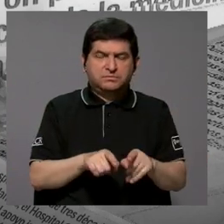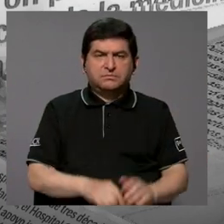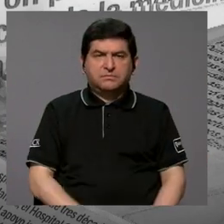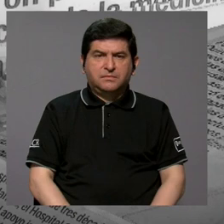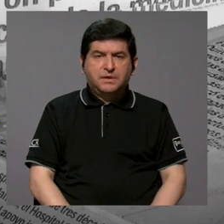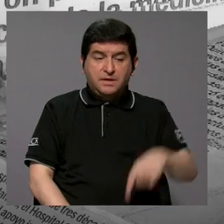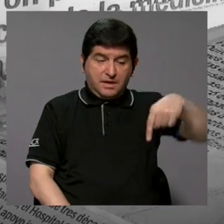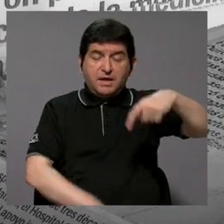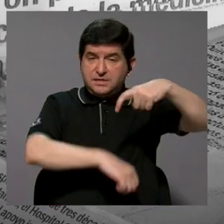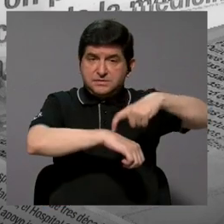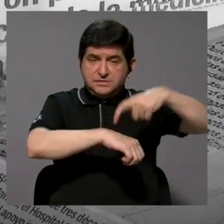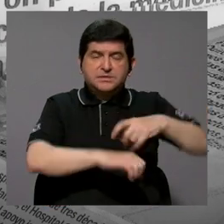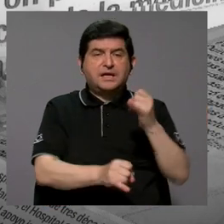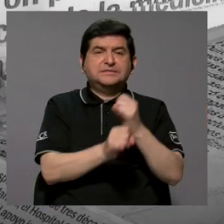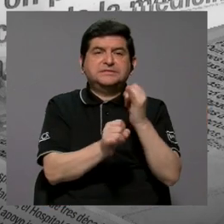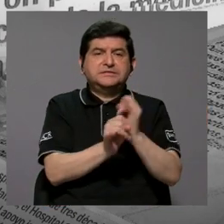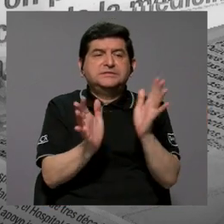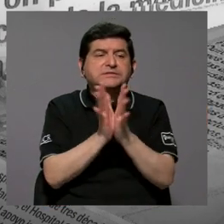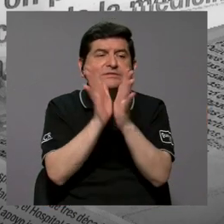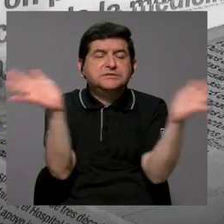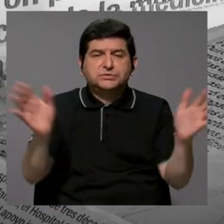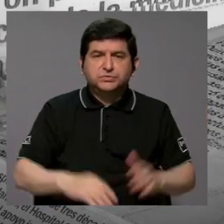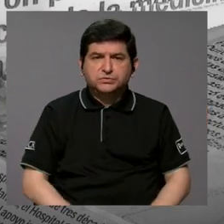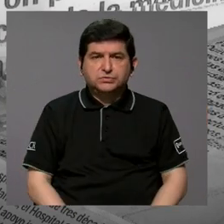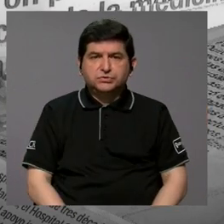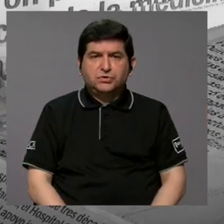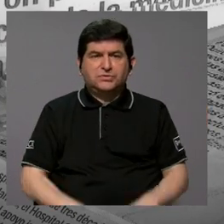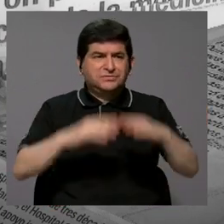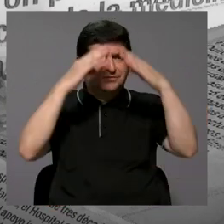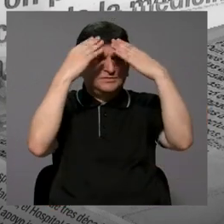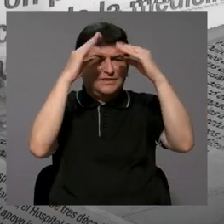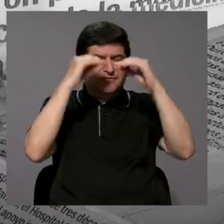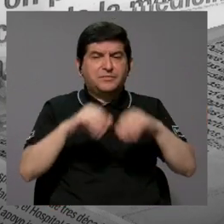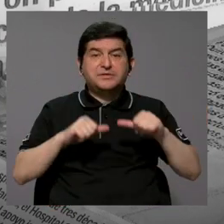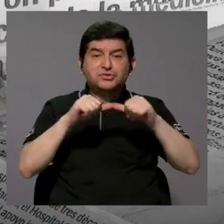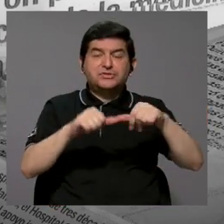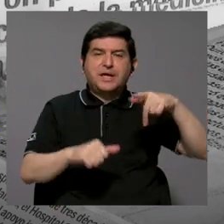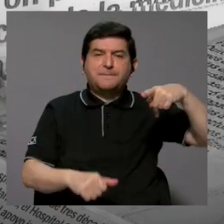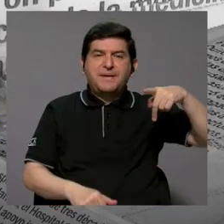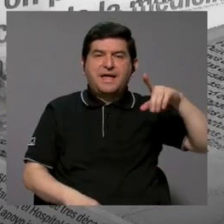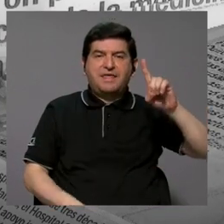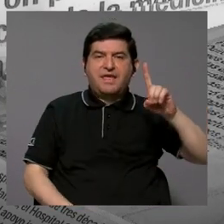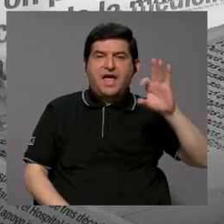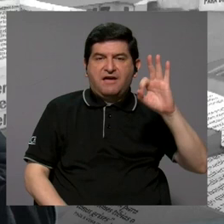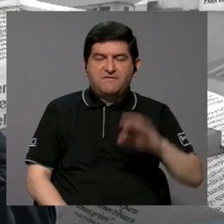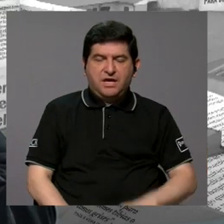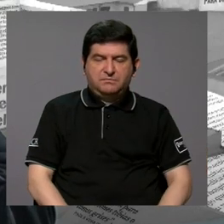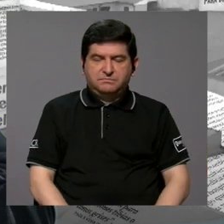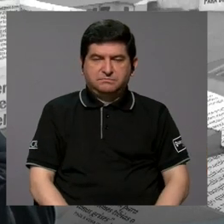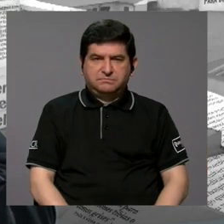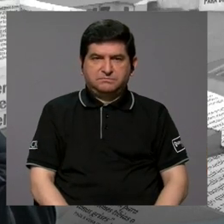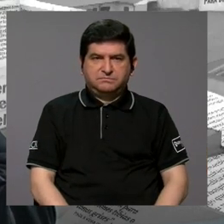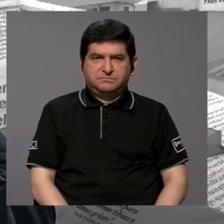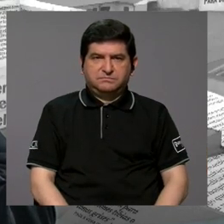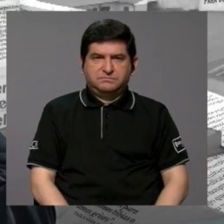hoy en día hay instituciones públicas que todavía los datos están en PDF, que todavía